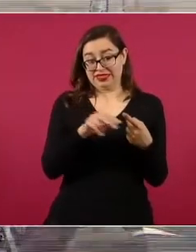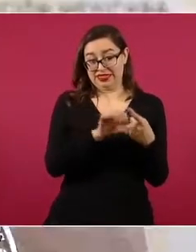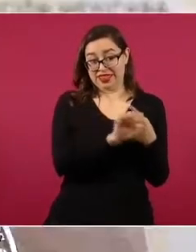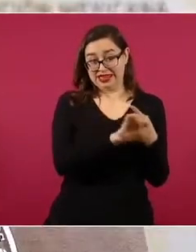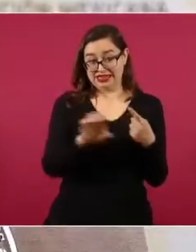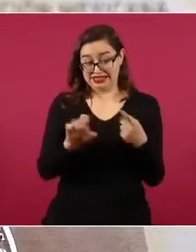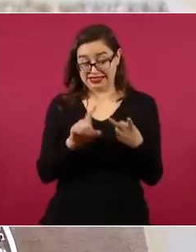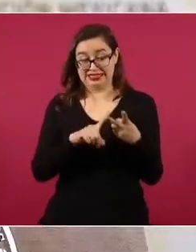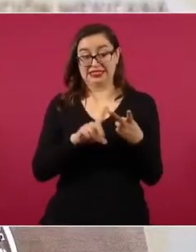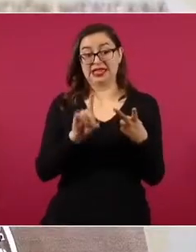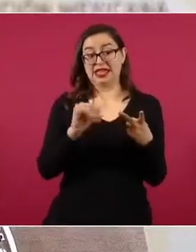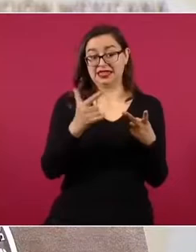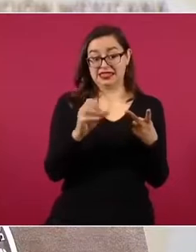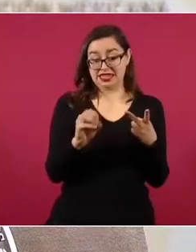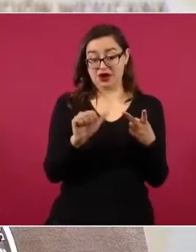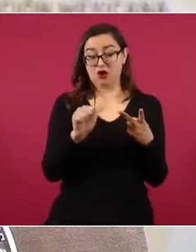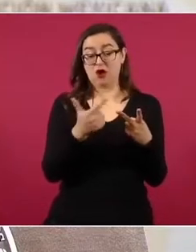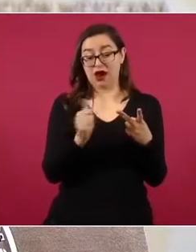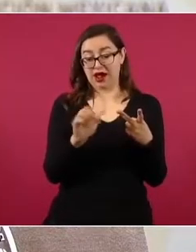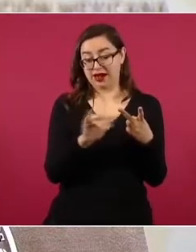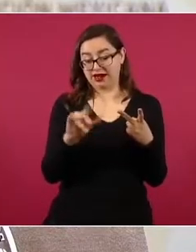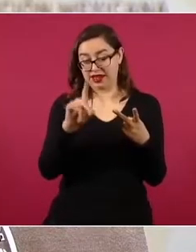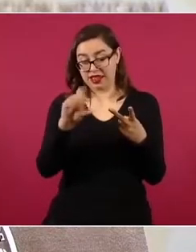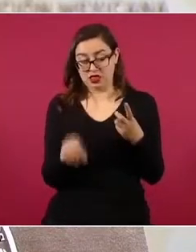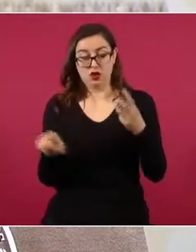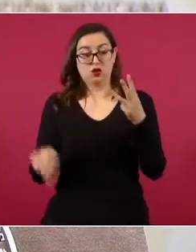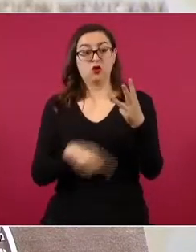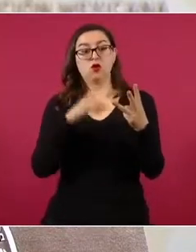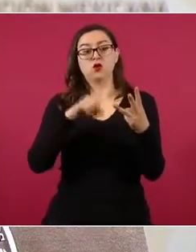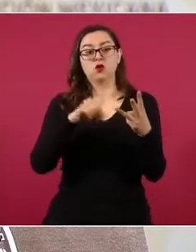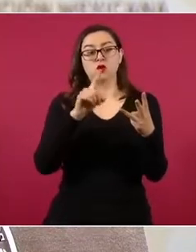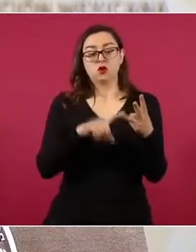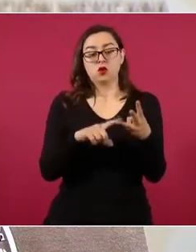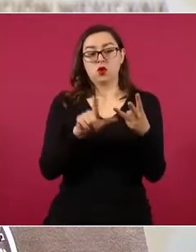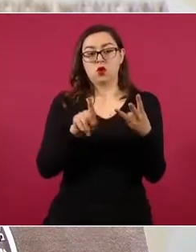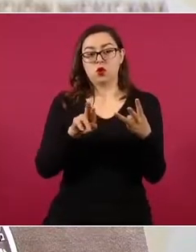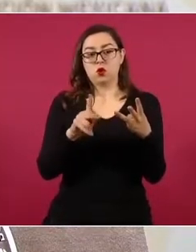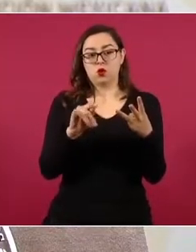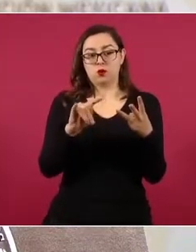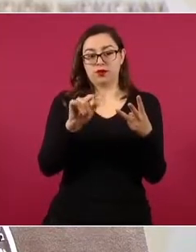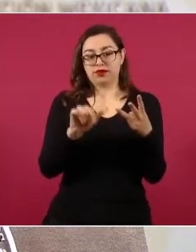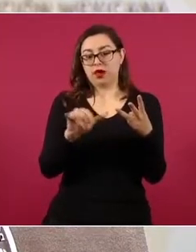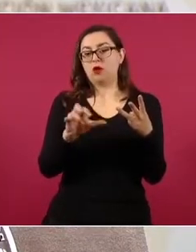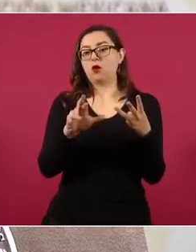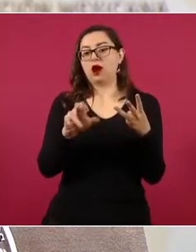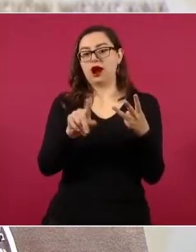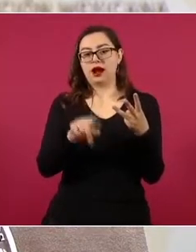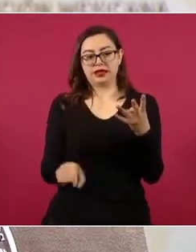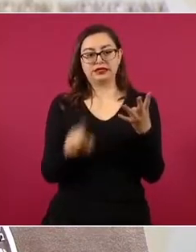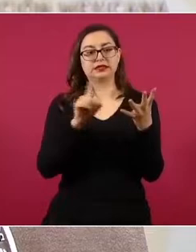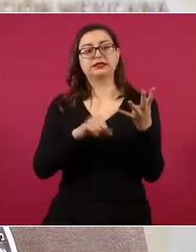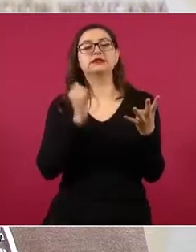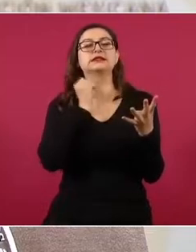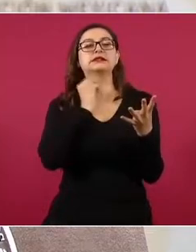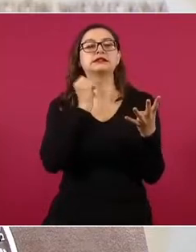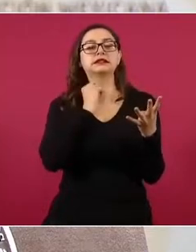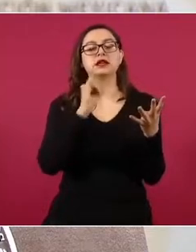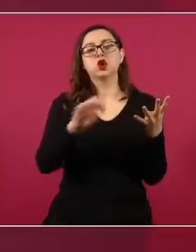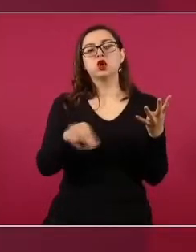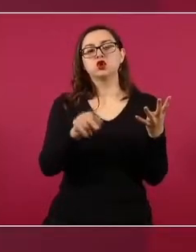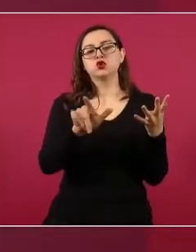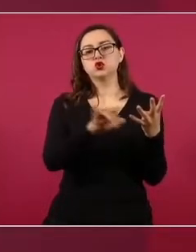el diputado local, Diego Garrido, la conductora de noticias, Lupita Juárez, el senador Julen